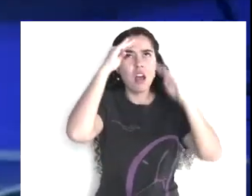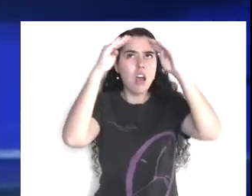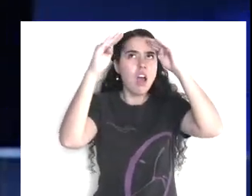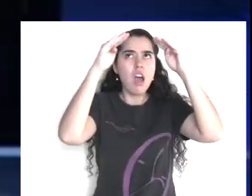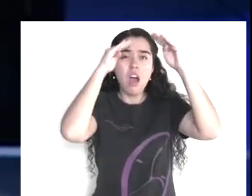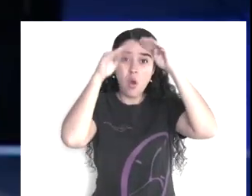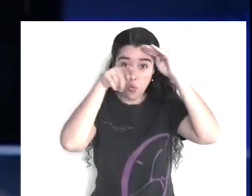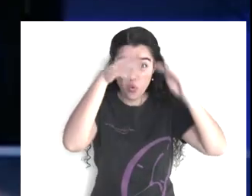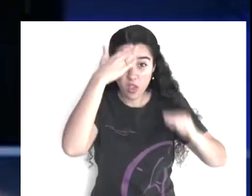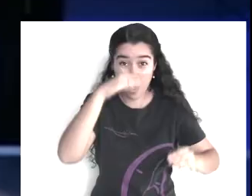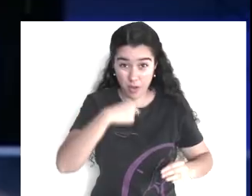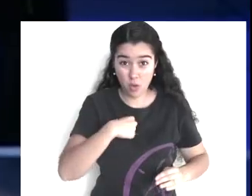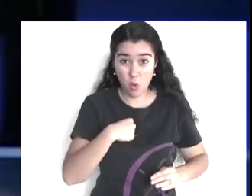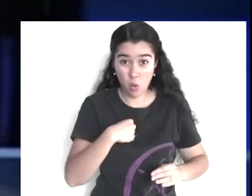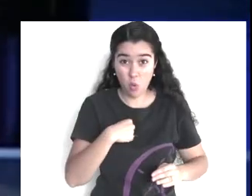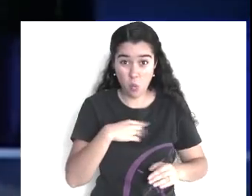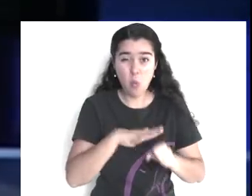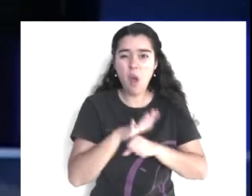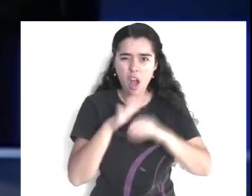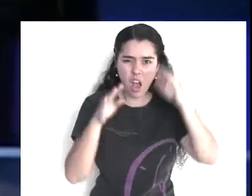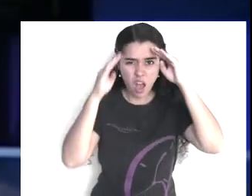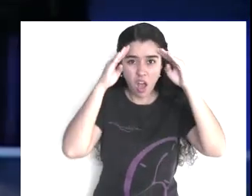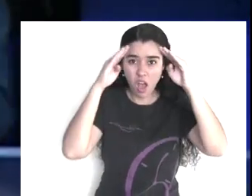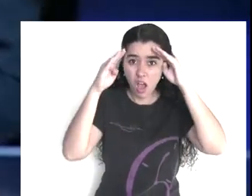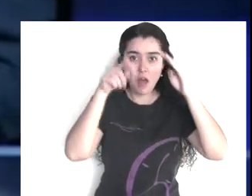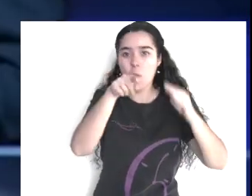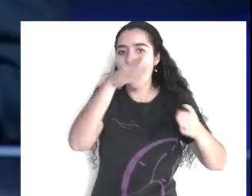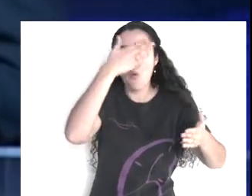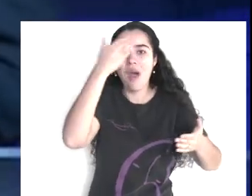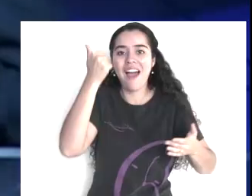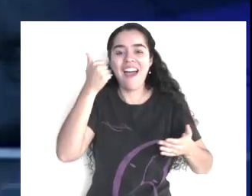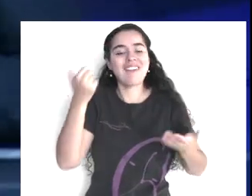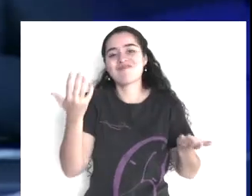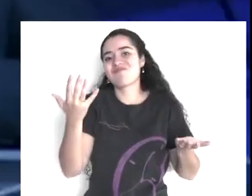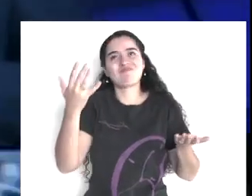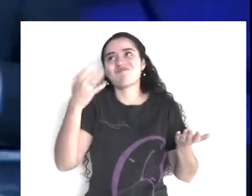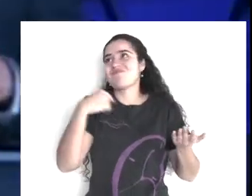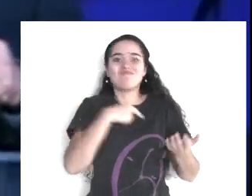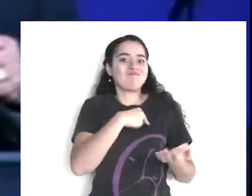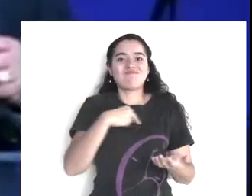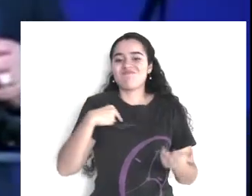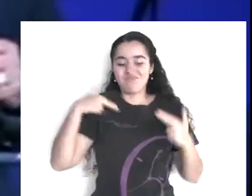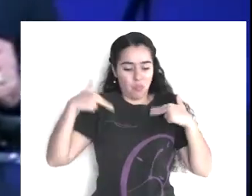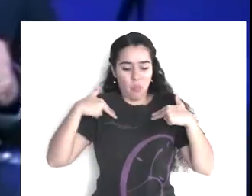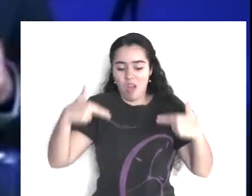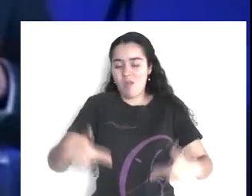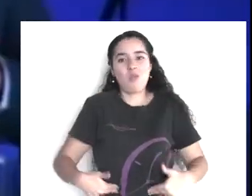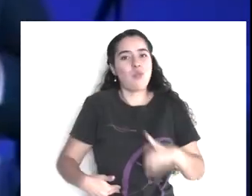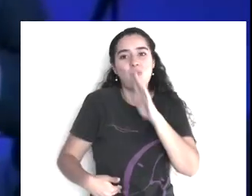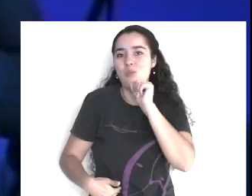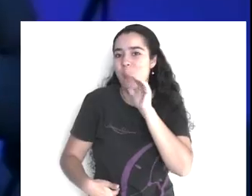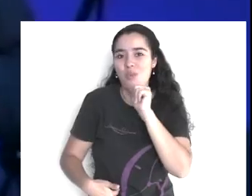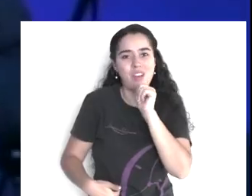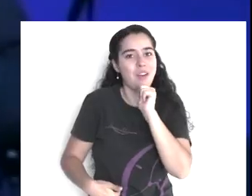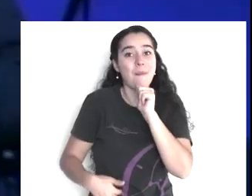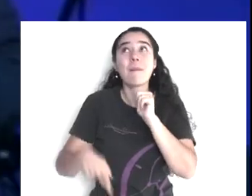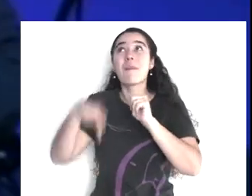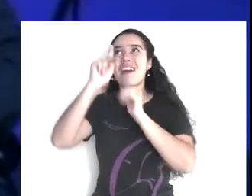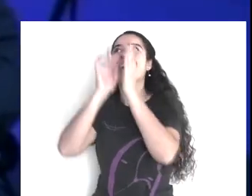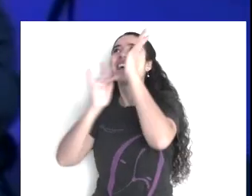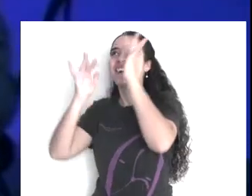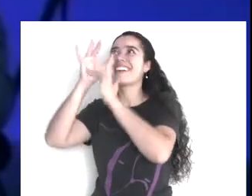sabía? Que yo estaba pensando eso. Es que no es un poder que nosotros tenemos. Ahora, por